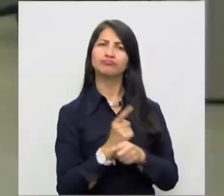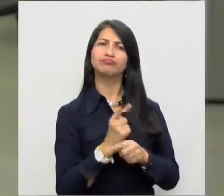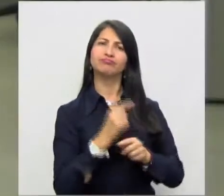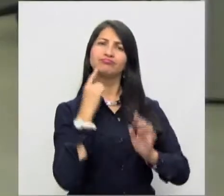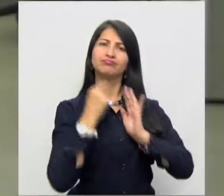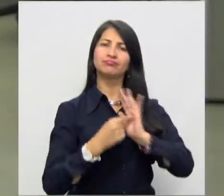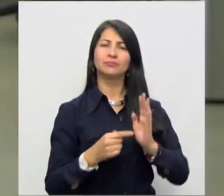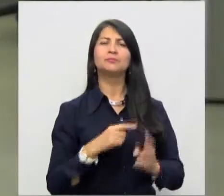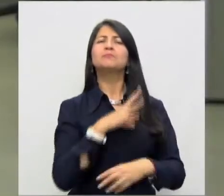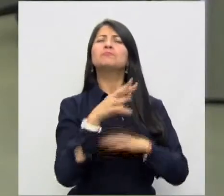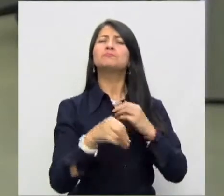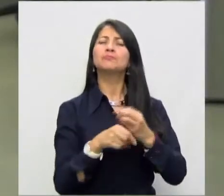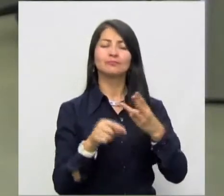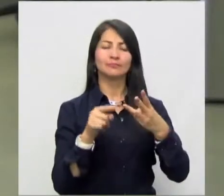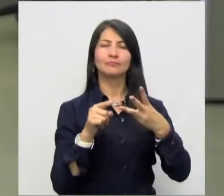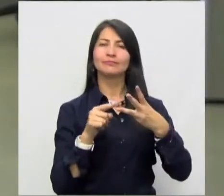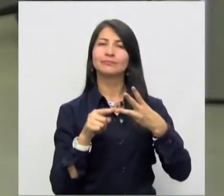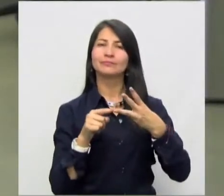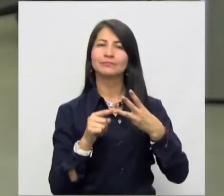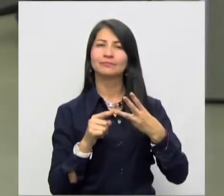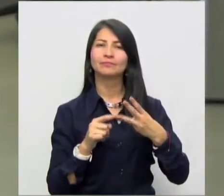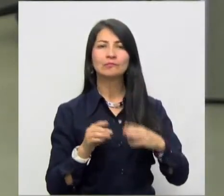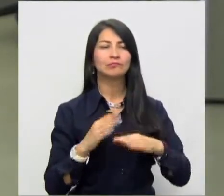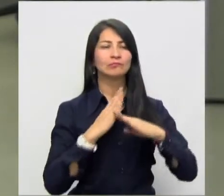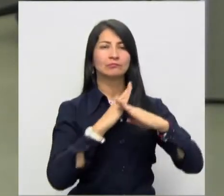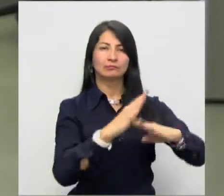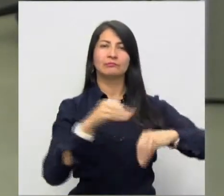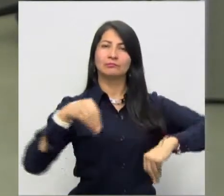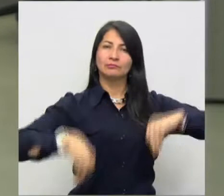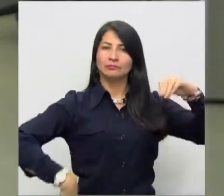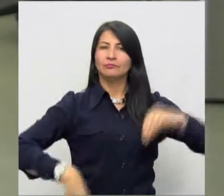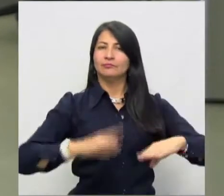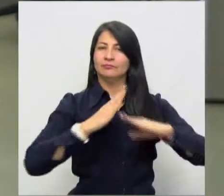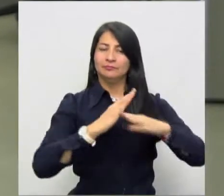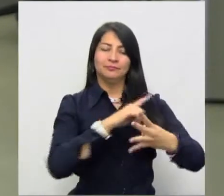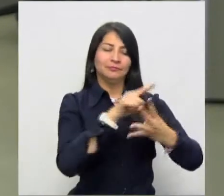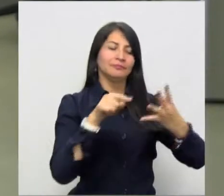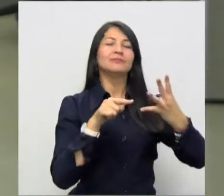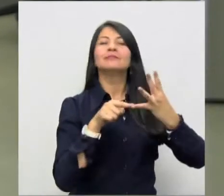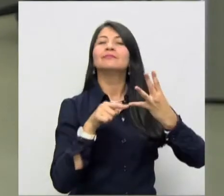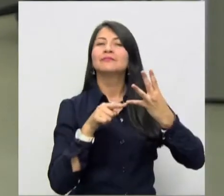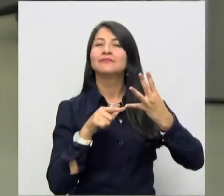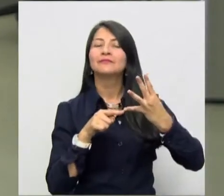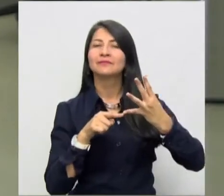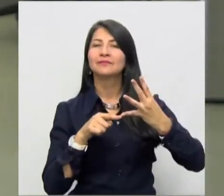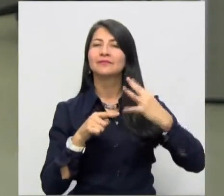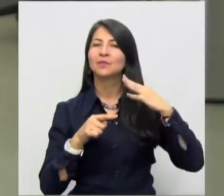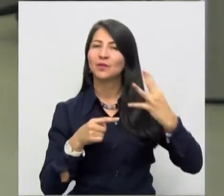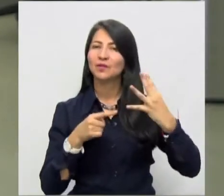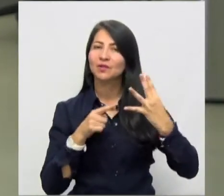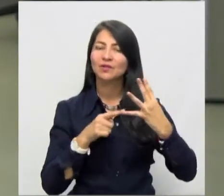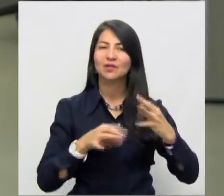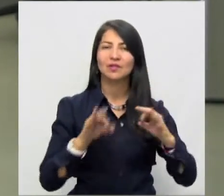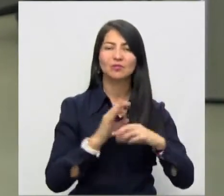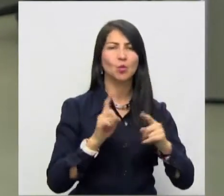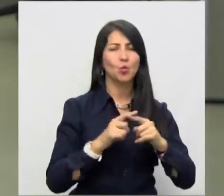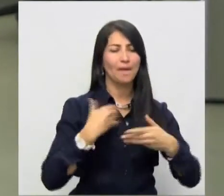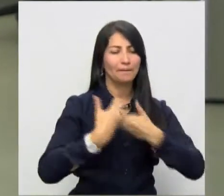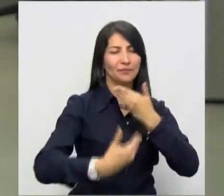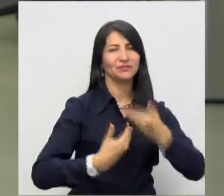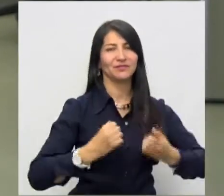letra. Un tercer punto fue la lucha contra la corrupción. Y un cuarto punto fue tener todo este proceso de